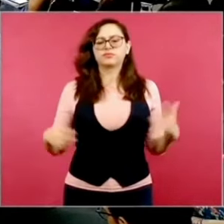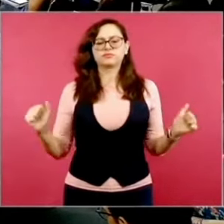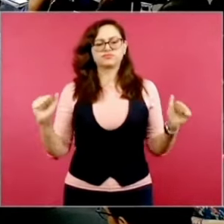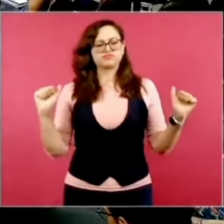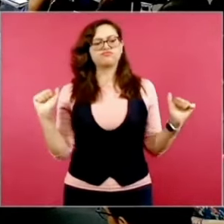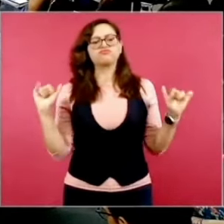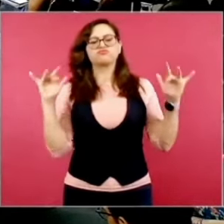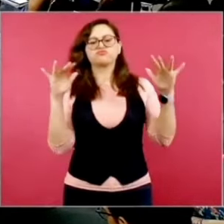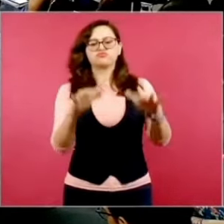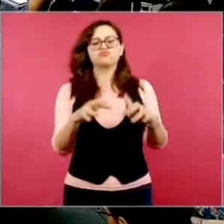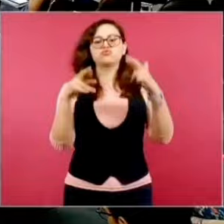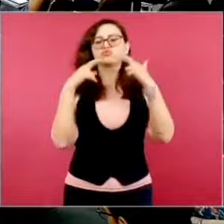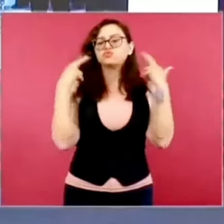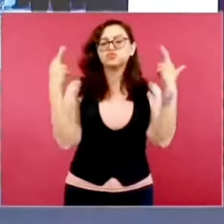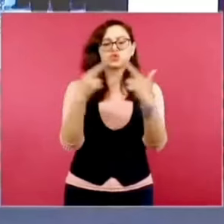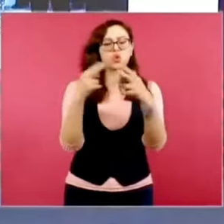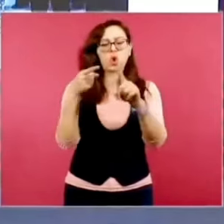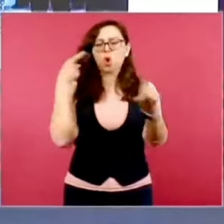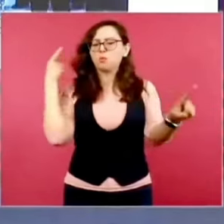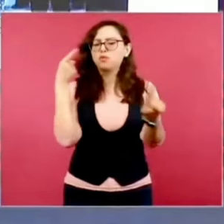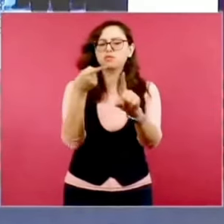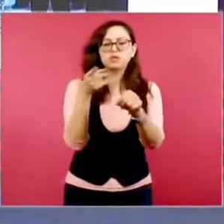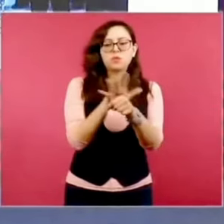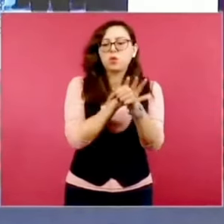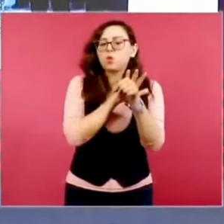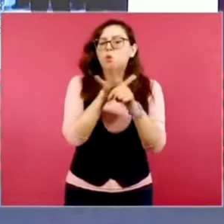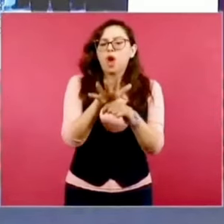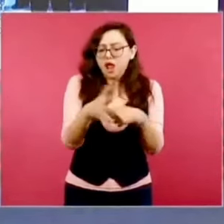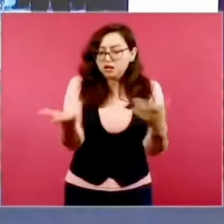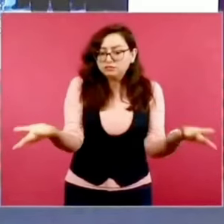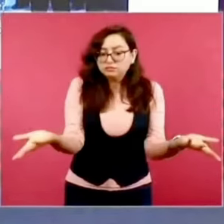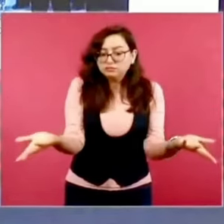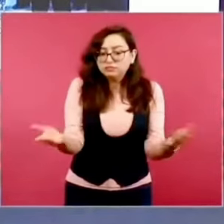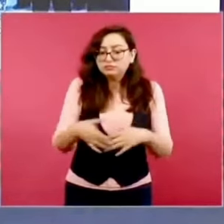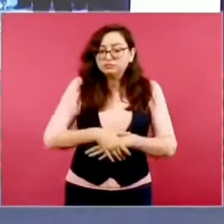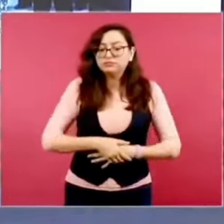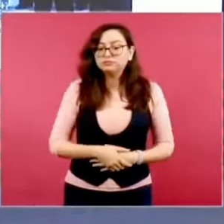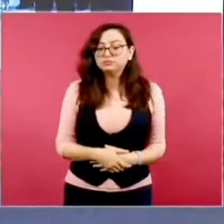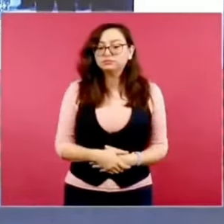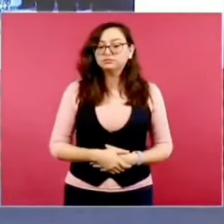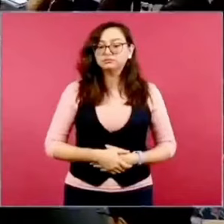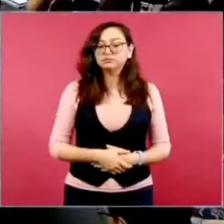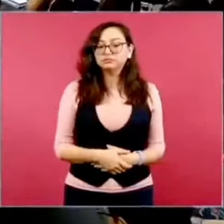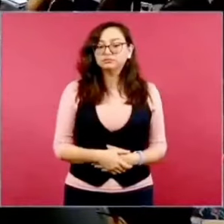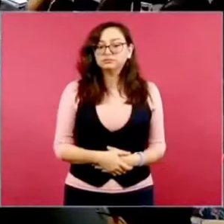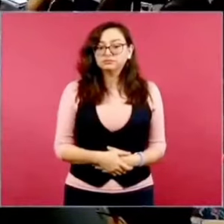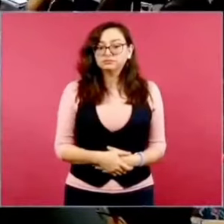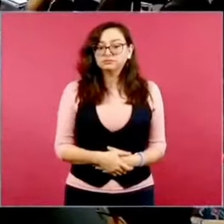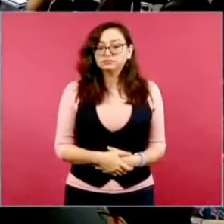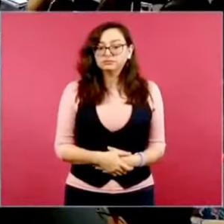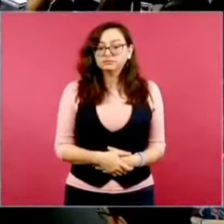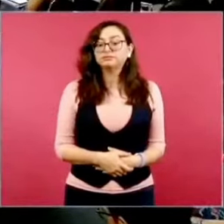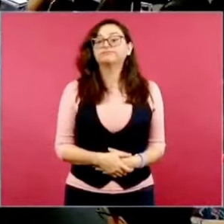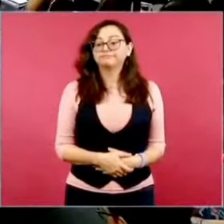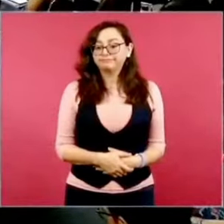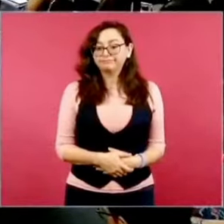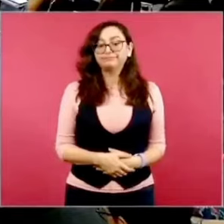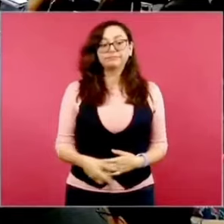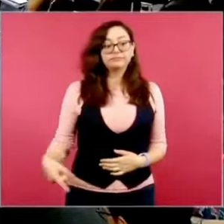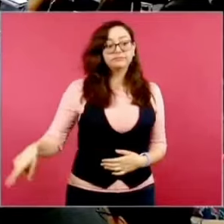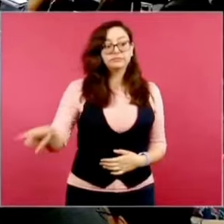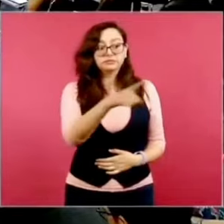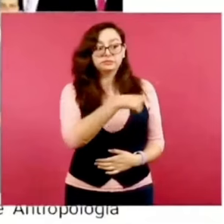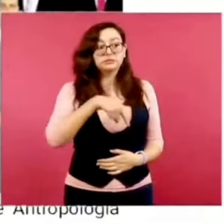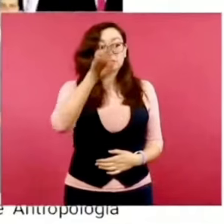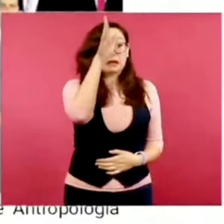la reunión? Para no hablar ya en los medios de la violencia ni los mensajes del narcotráfico. Para no hablar en los